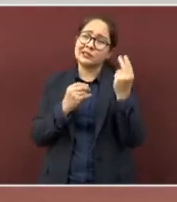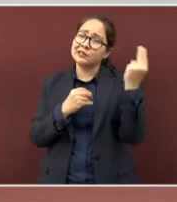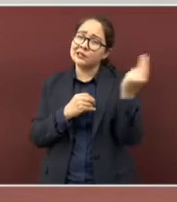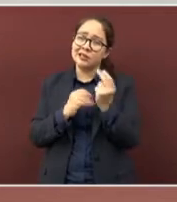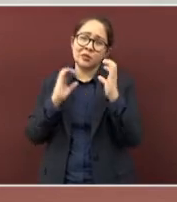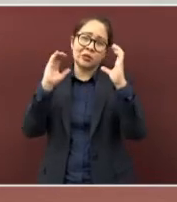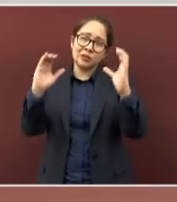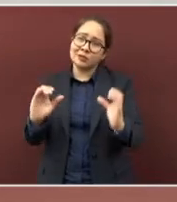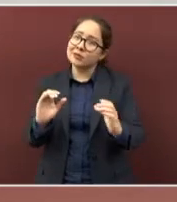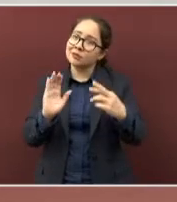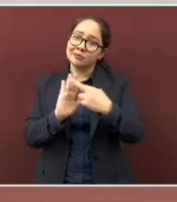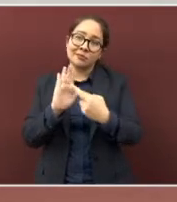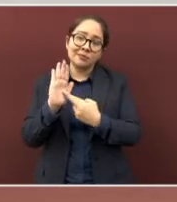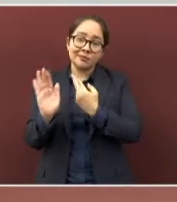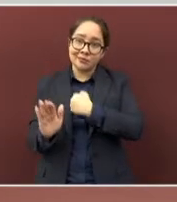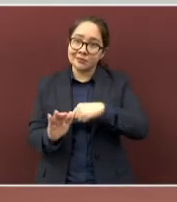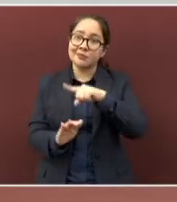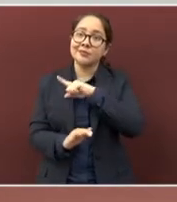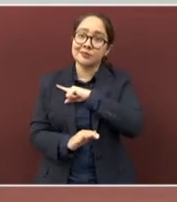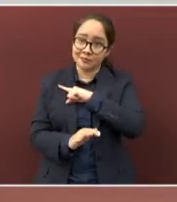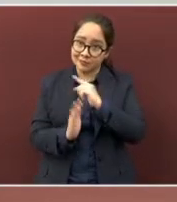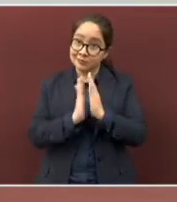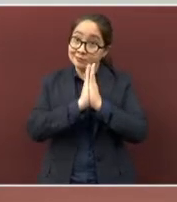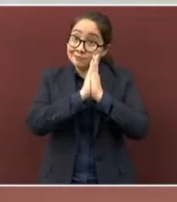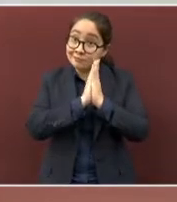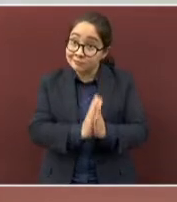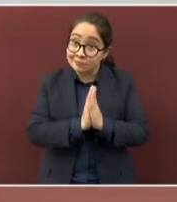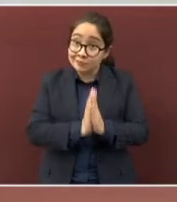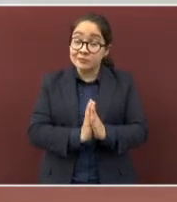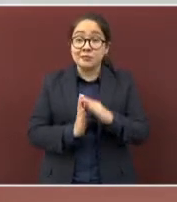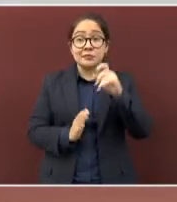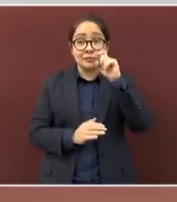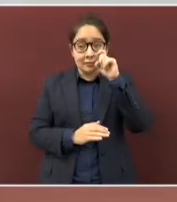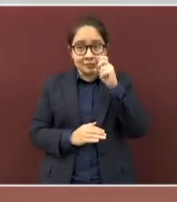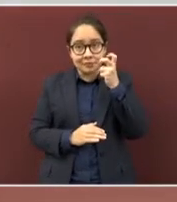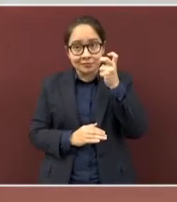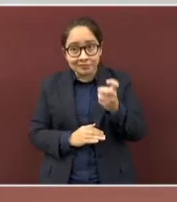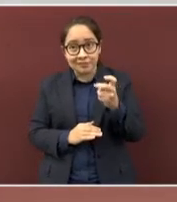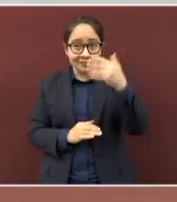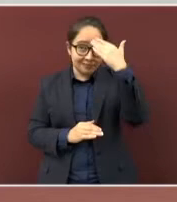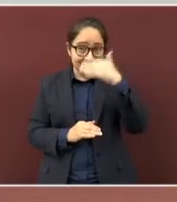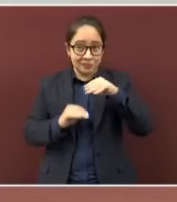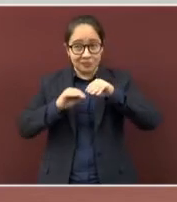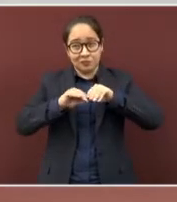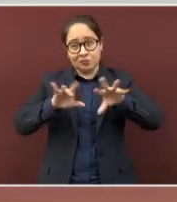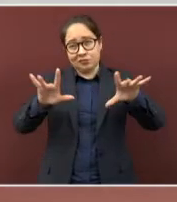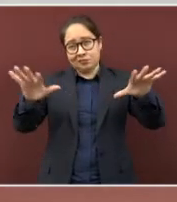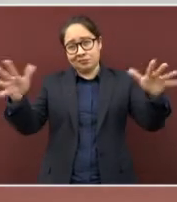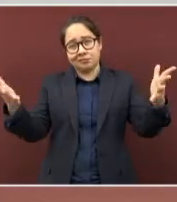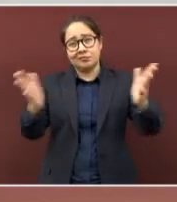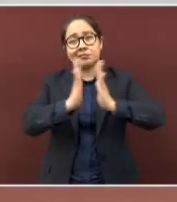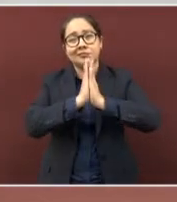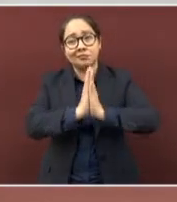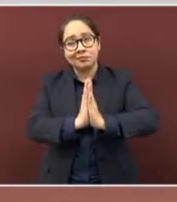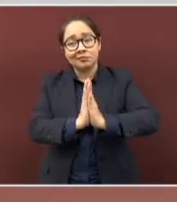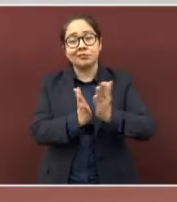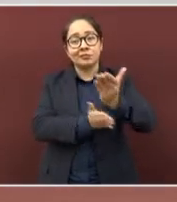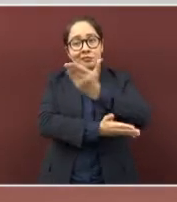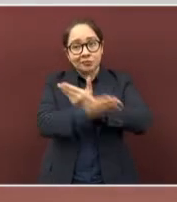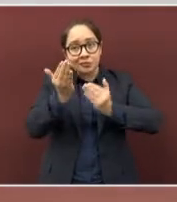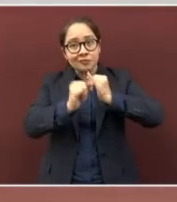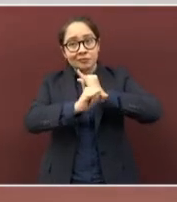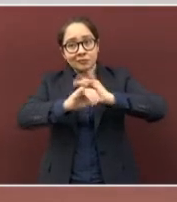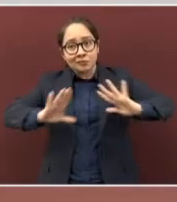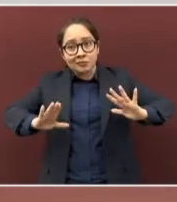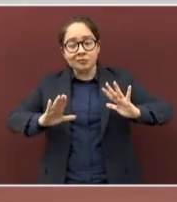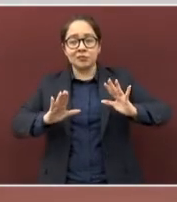las medidas de protección. Y así, continuar expandiendo la transmisión. Por favor, compartan la